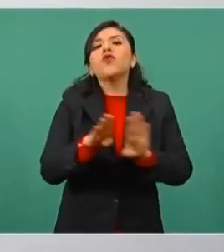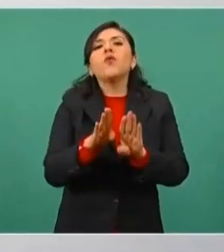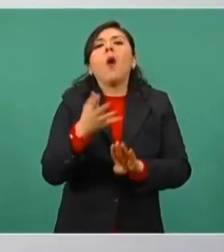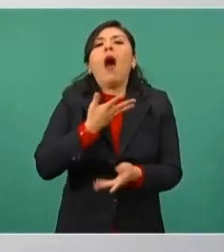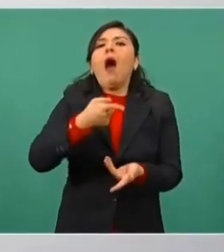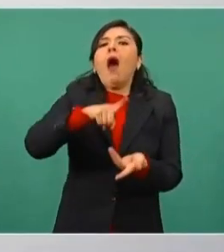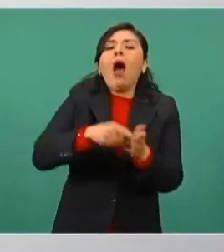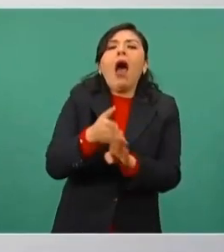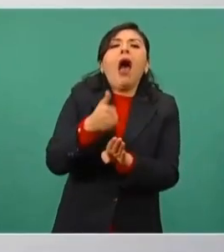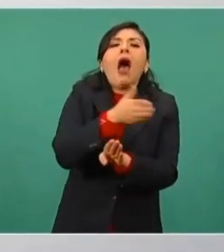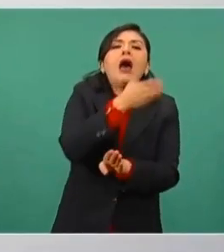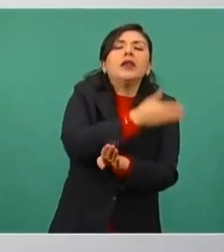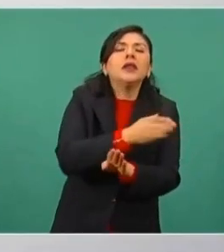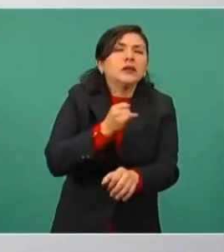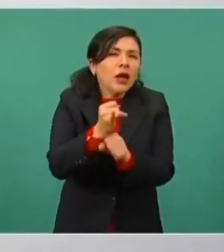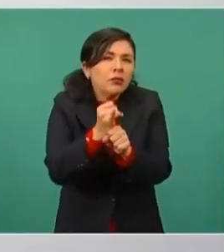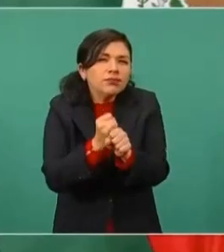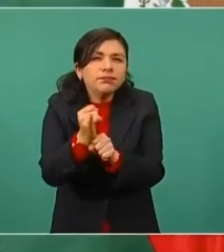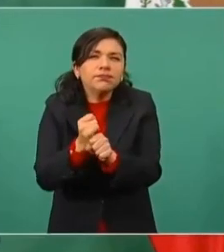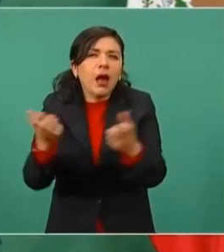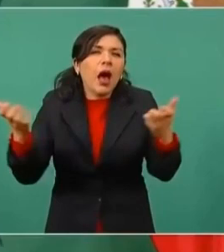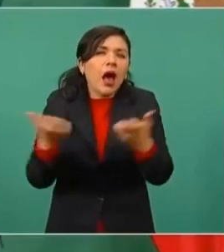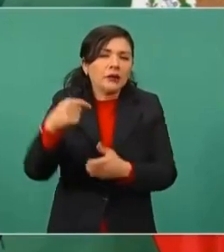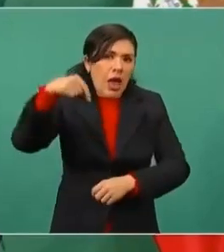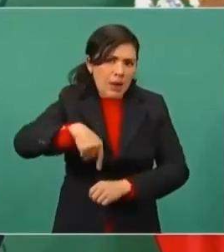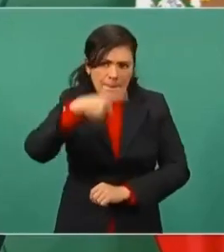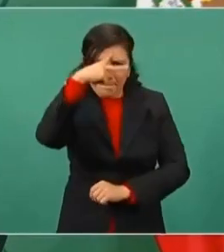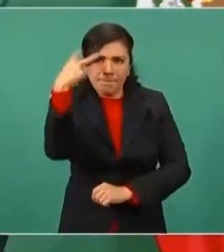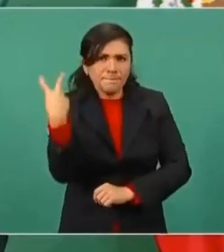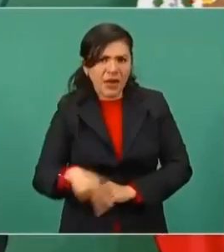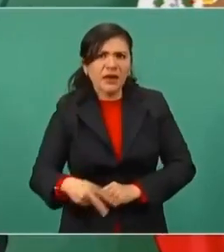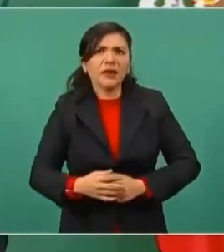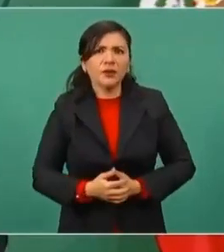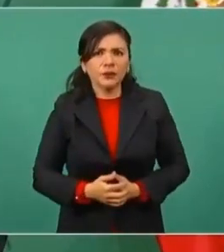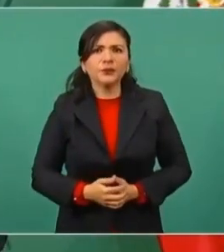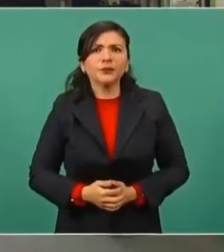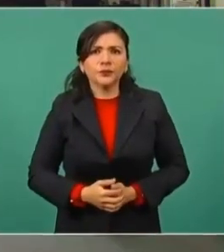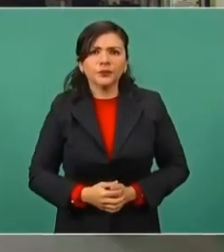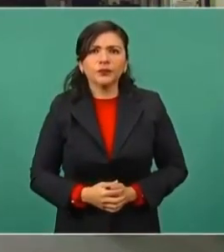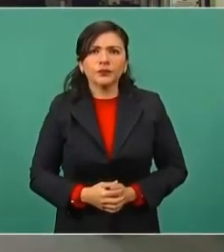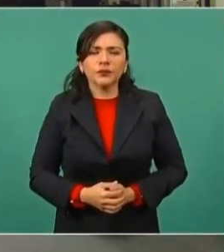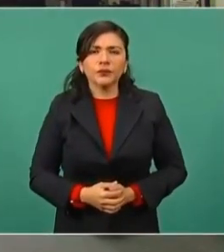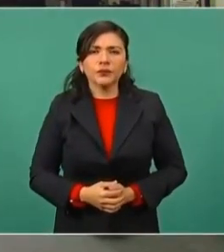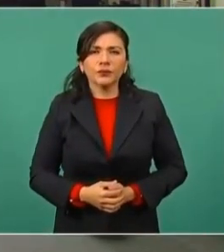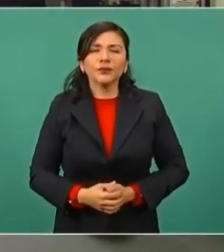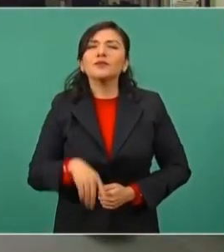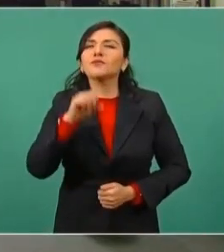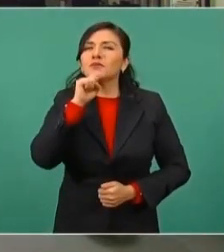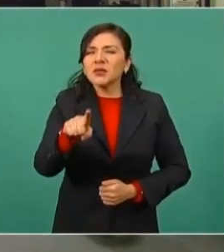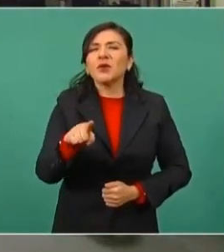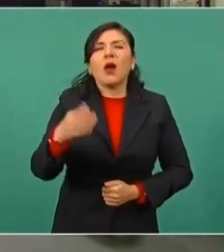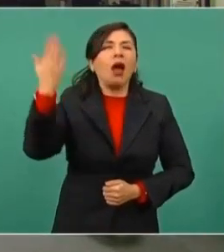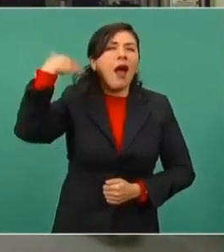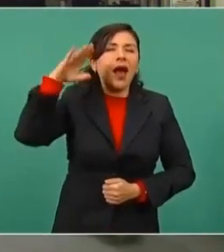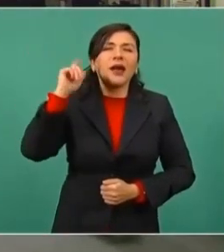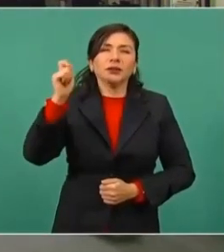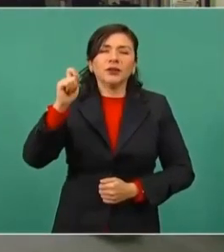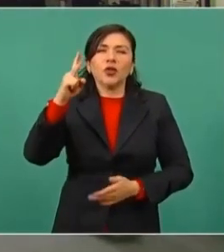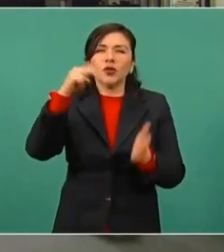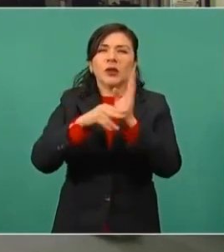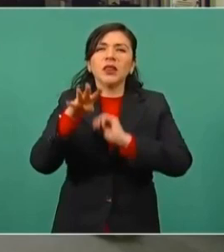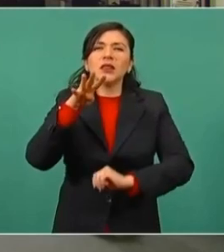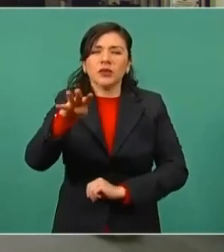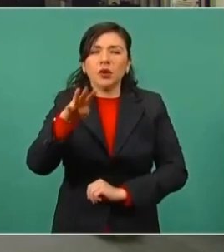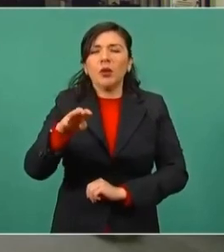investigaciones que se llevan a cabo en México. Tras lo del culiacanazo, ¿la detención de